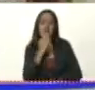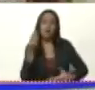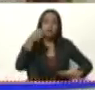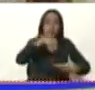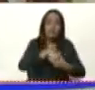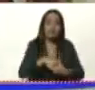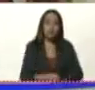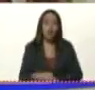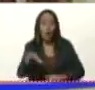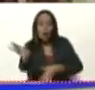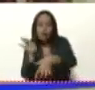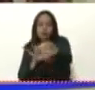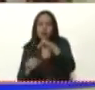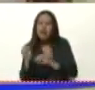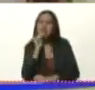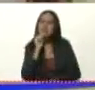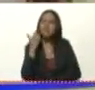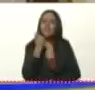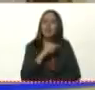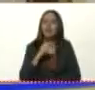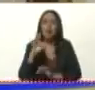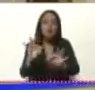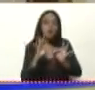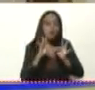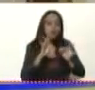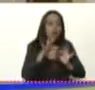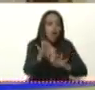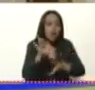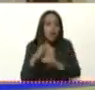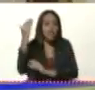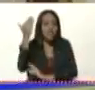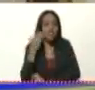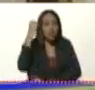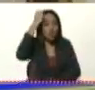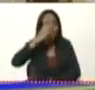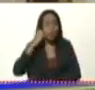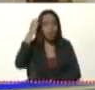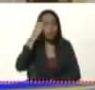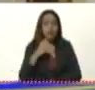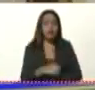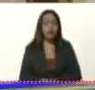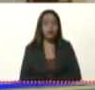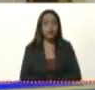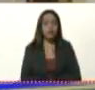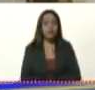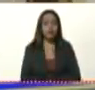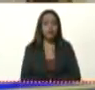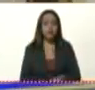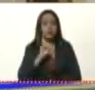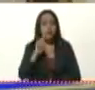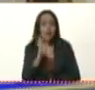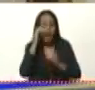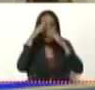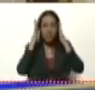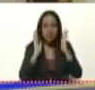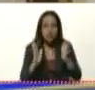detectar todos los casos que andan por allí, que han venido de Europa y con atender